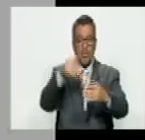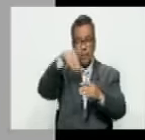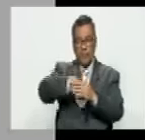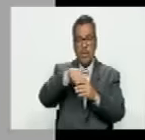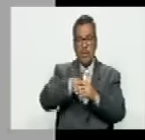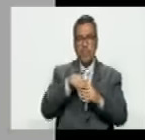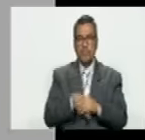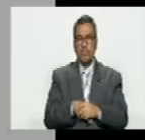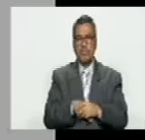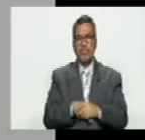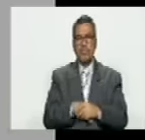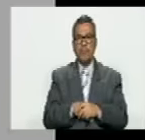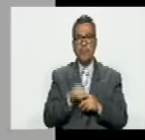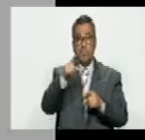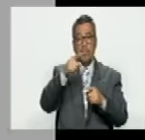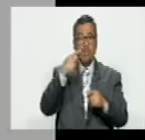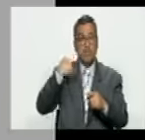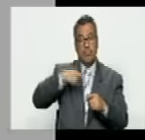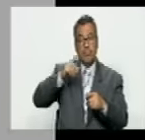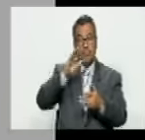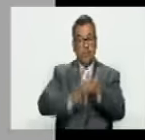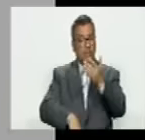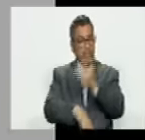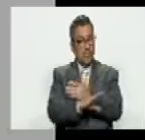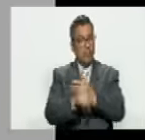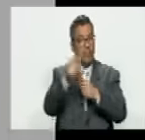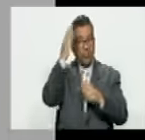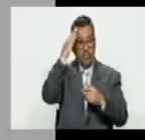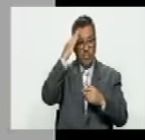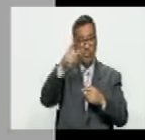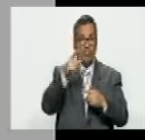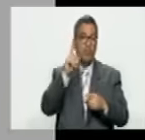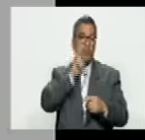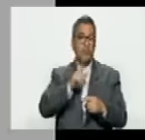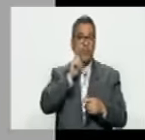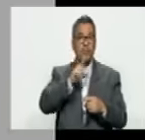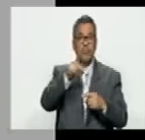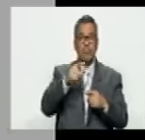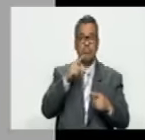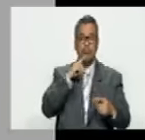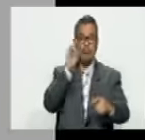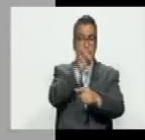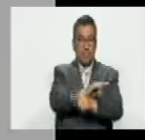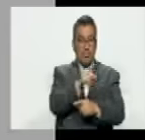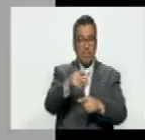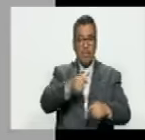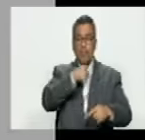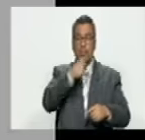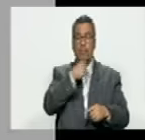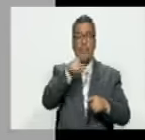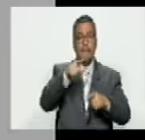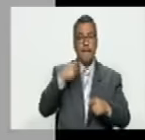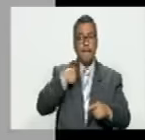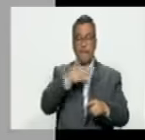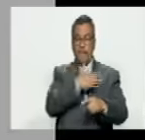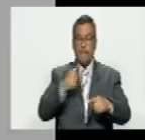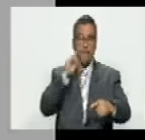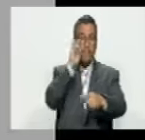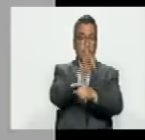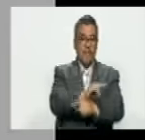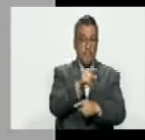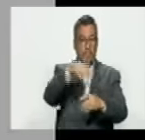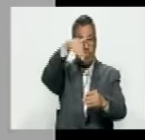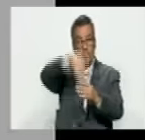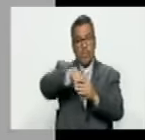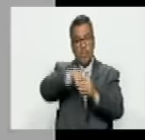y tiene que irse ellos sabían que era mentira pero engañaron a la prensa y sobre todo querían engañar a los